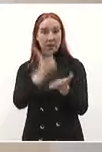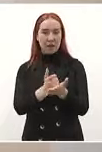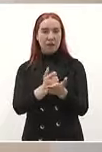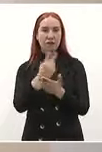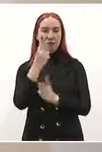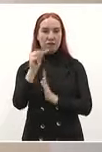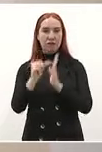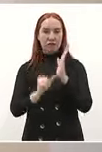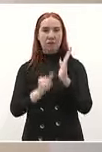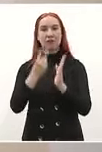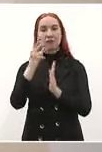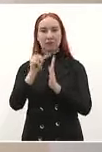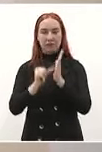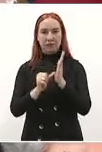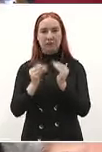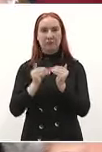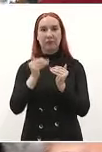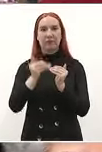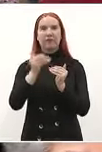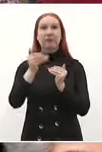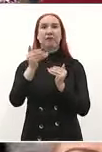para los adultos mayores